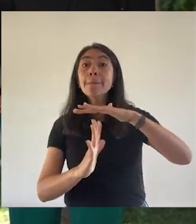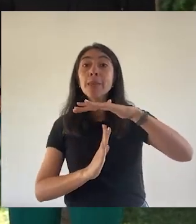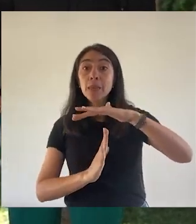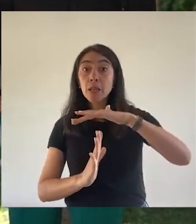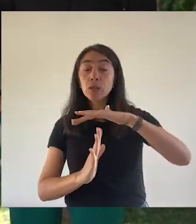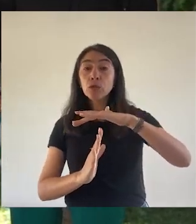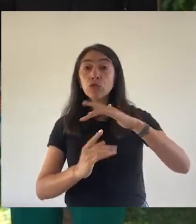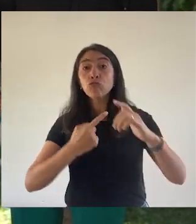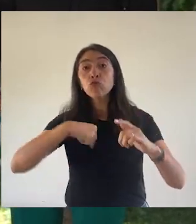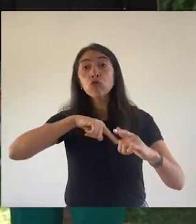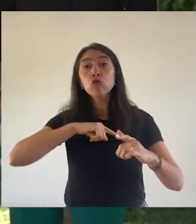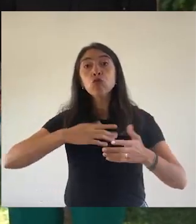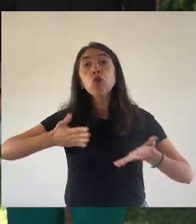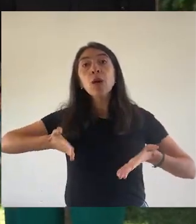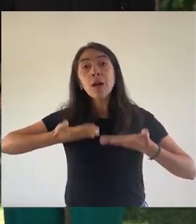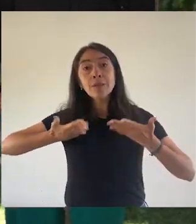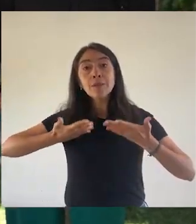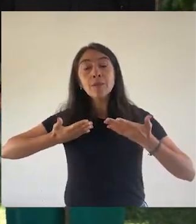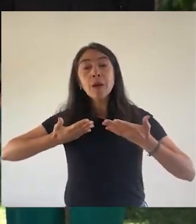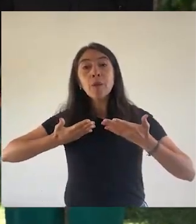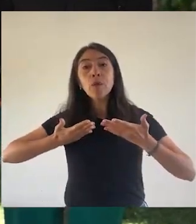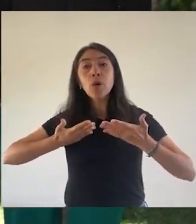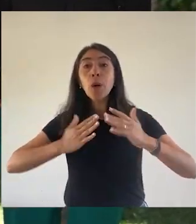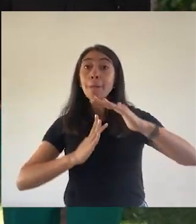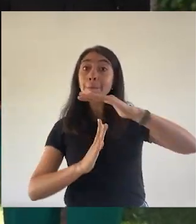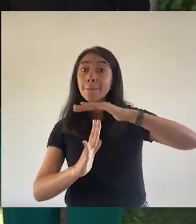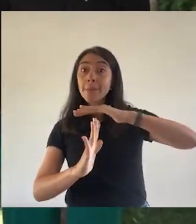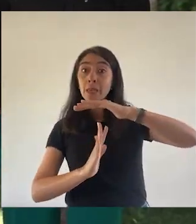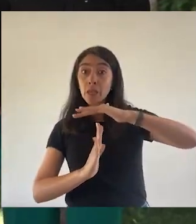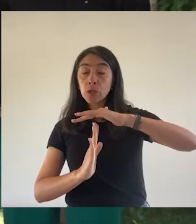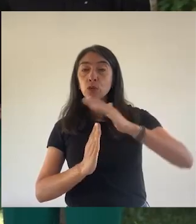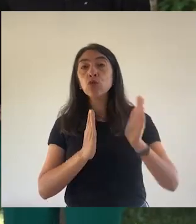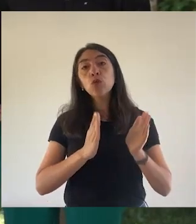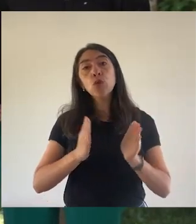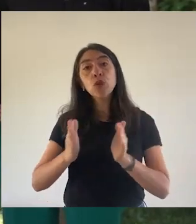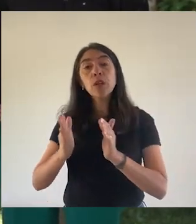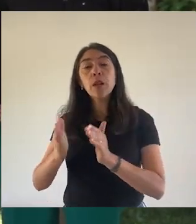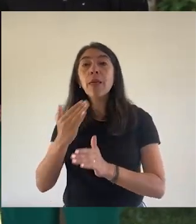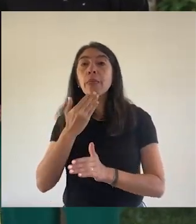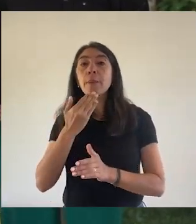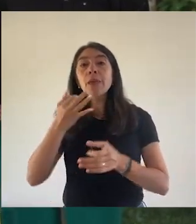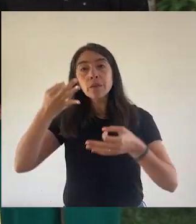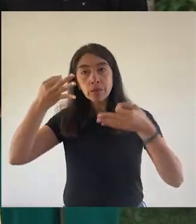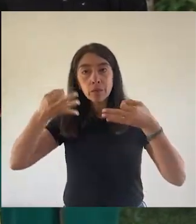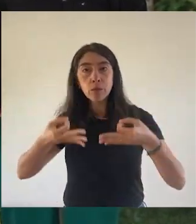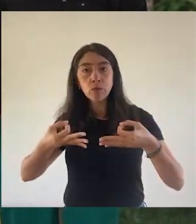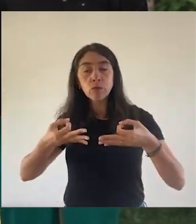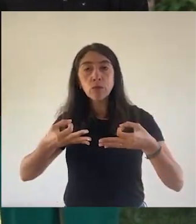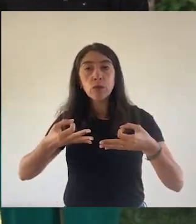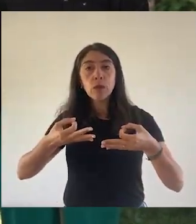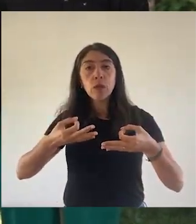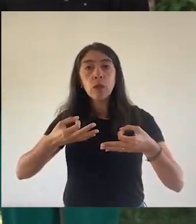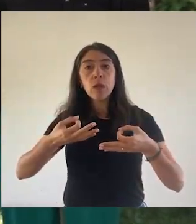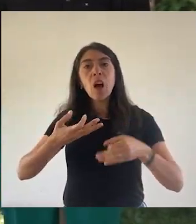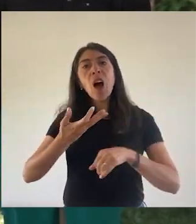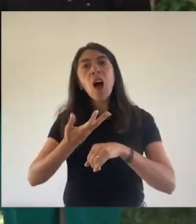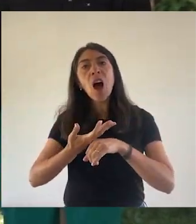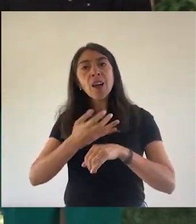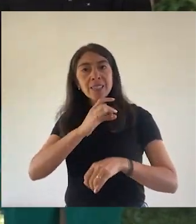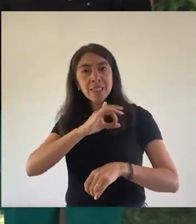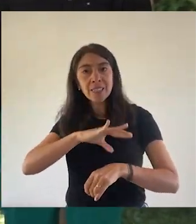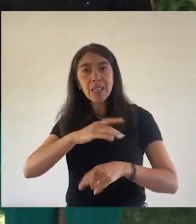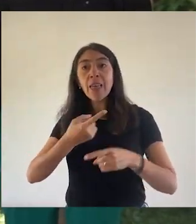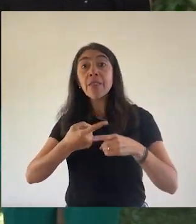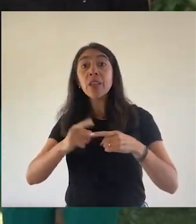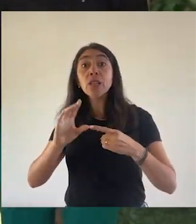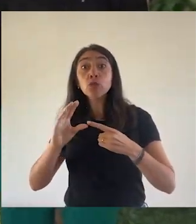una migración ordenada y segura. Nuestro territorio es multicultural, sabemos que es parte de nuestra cultura y de la